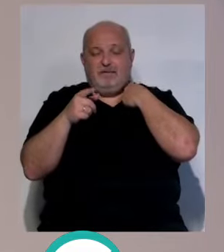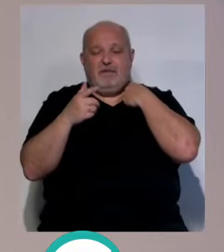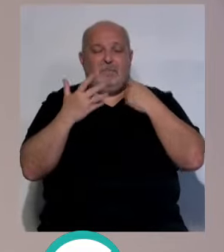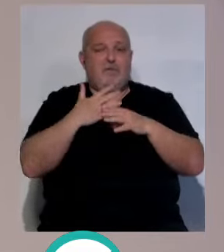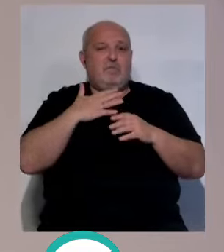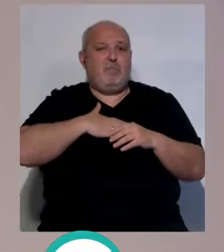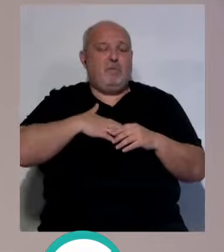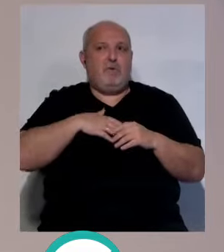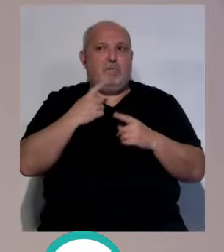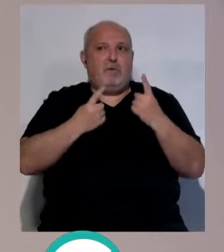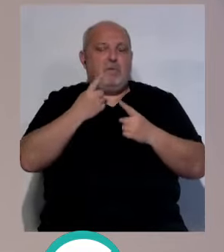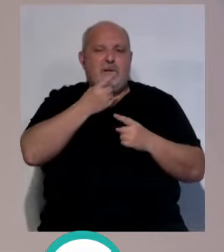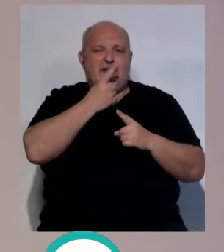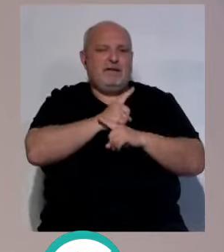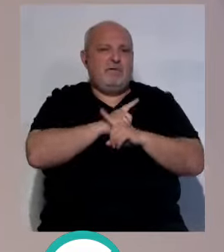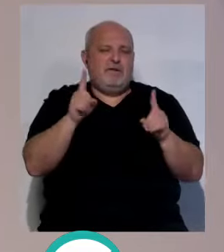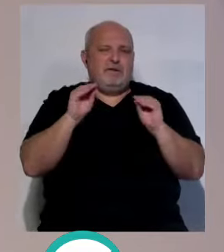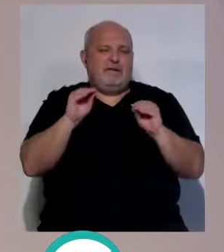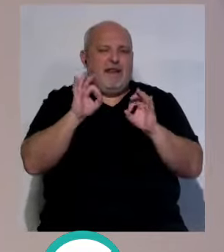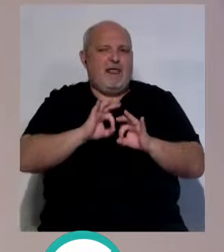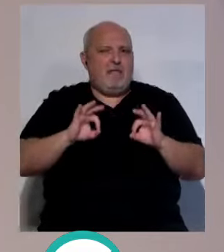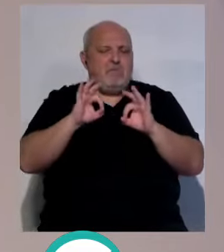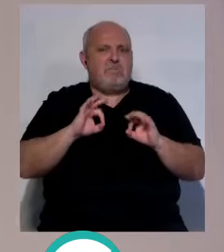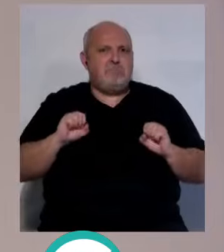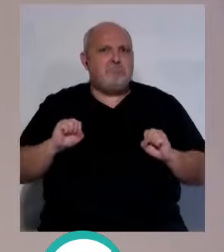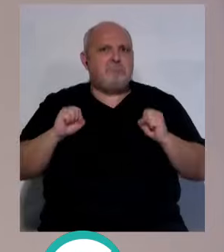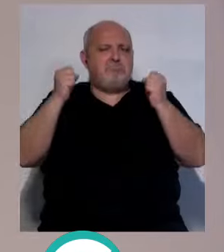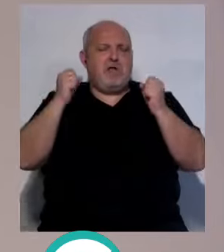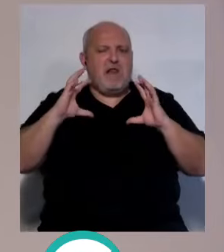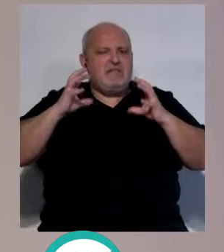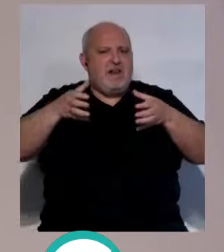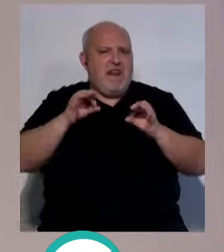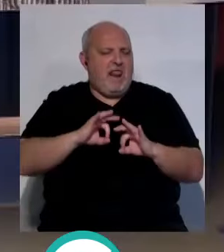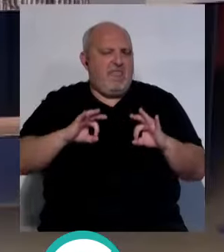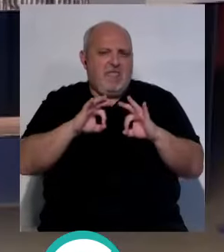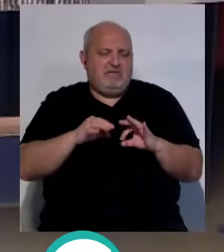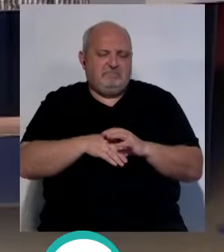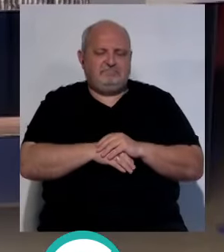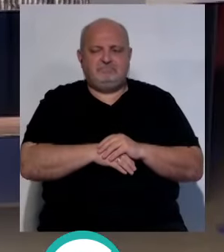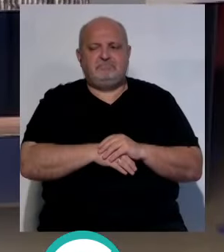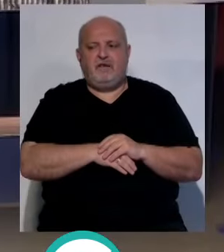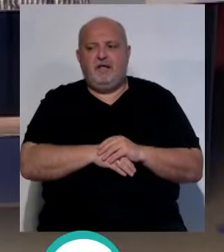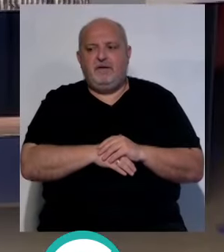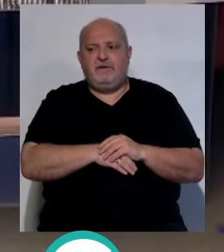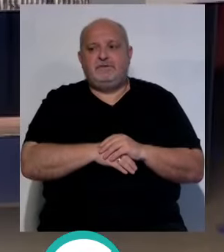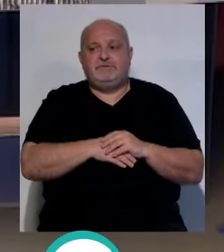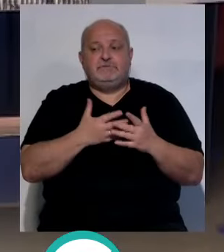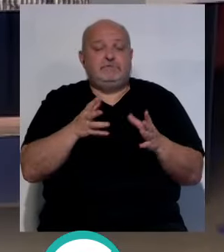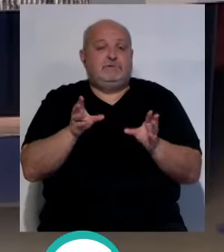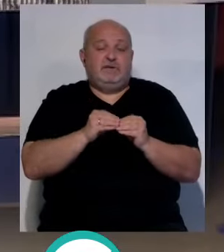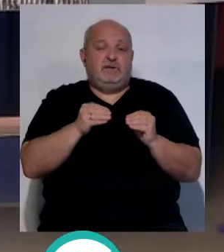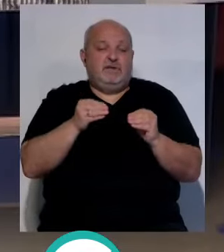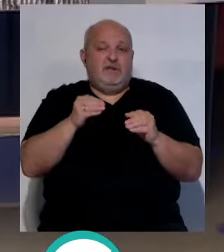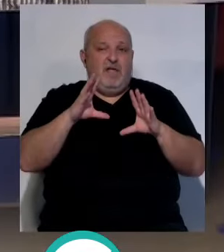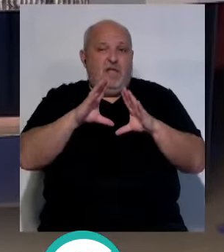donde no jugaron mal ninguno de los dos, pero que tampoco no se le vio genio, ni agresividad, no se le vio, no se le vio. Hemos hablado que quizás se